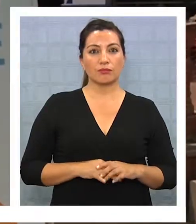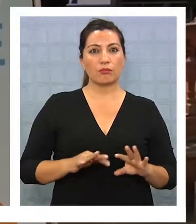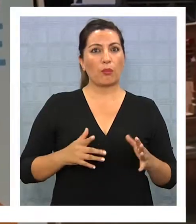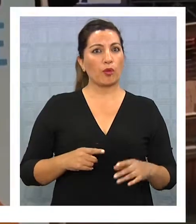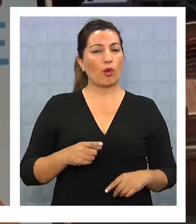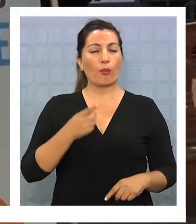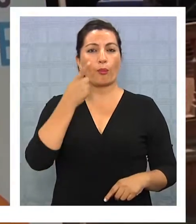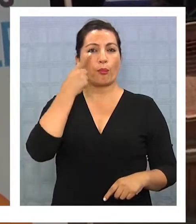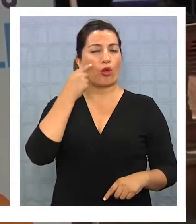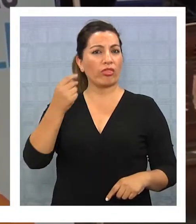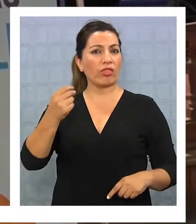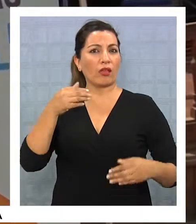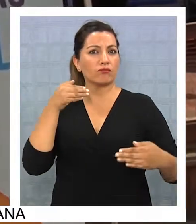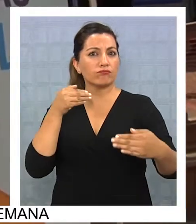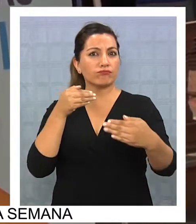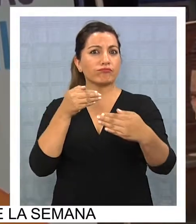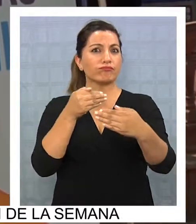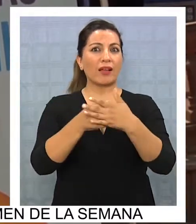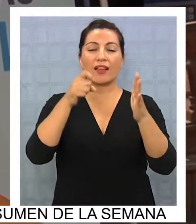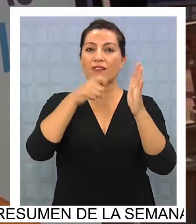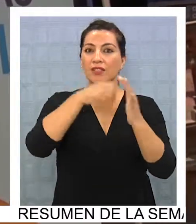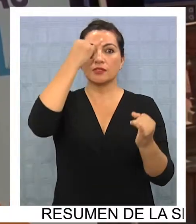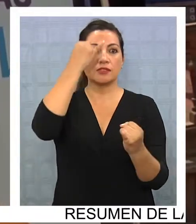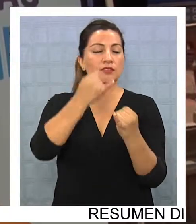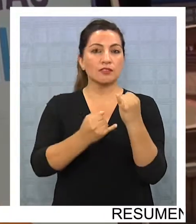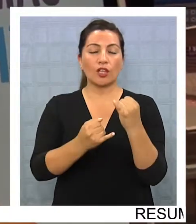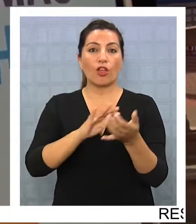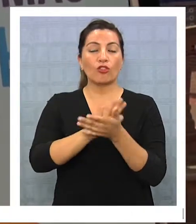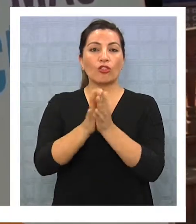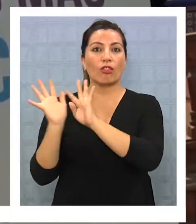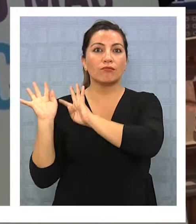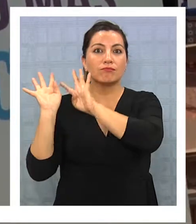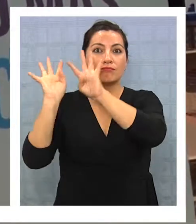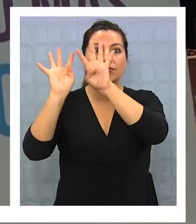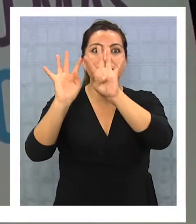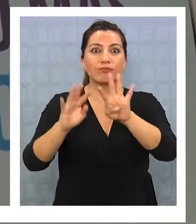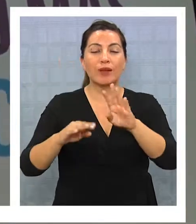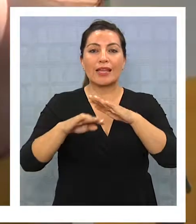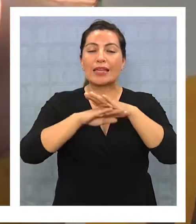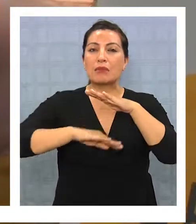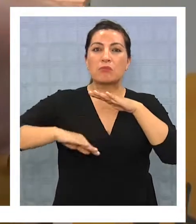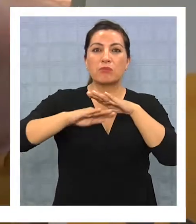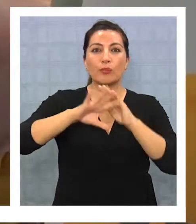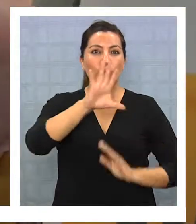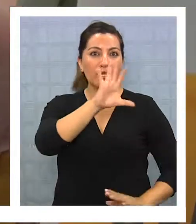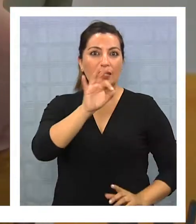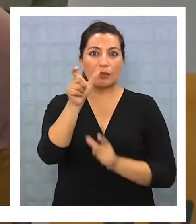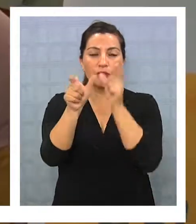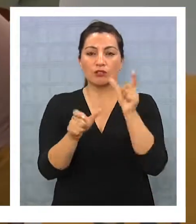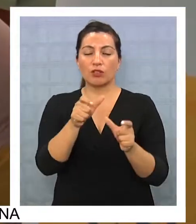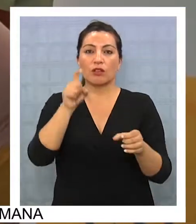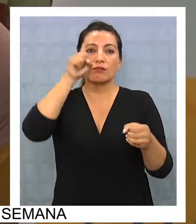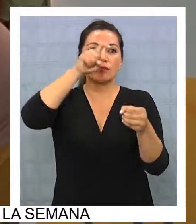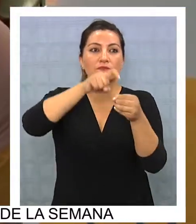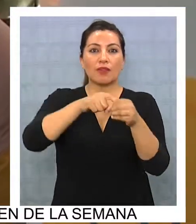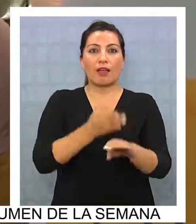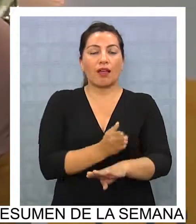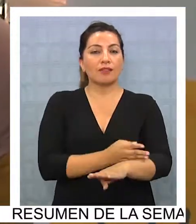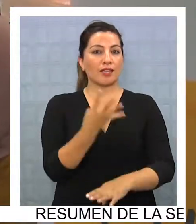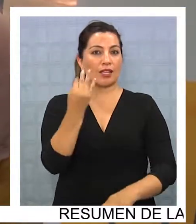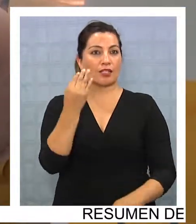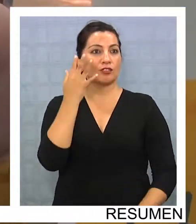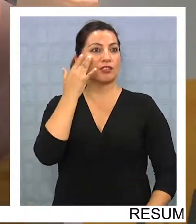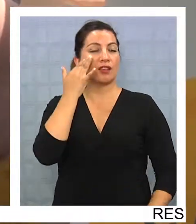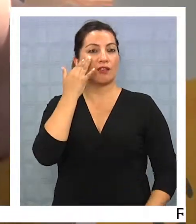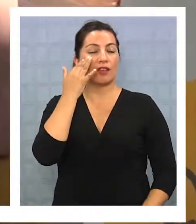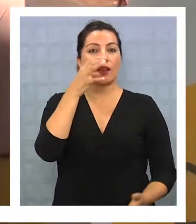Cuando faltan pocos días para que se termine el plazo, todos corren para alcanzar el mínimo de afiliados, 500, antes del 14 de